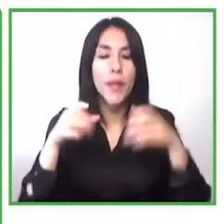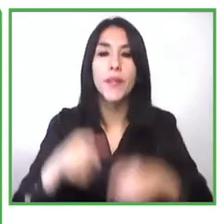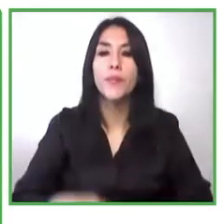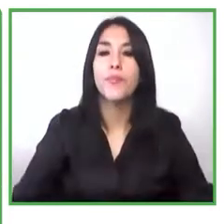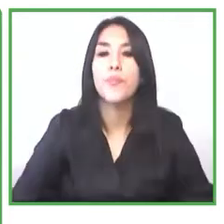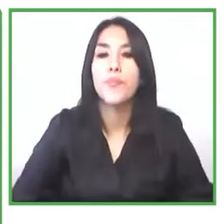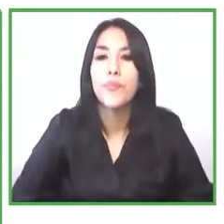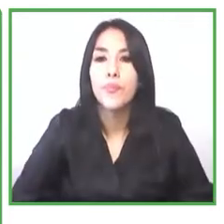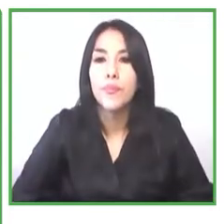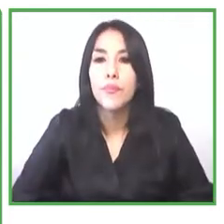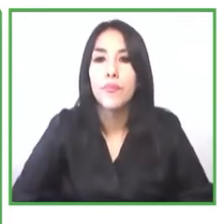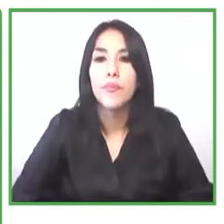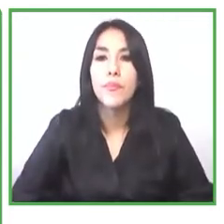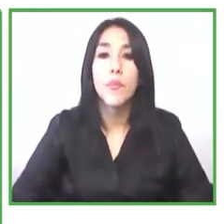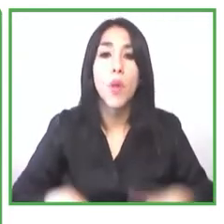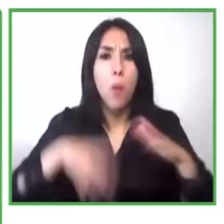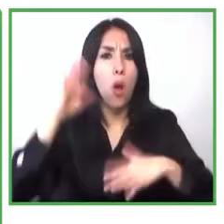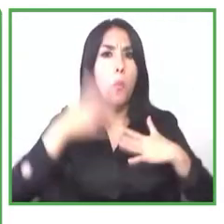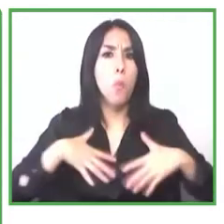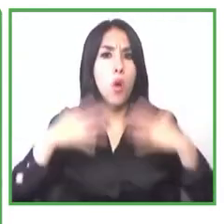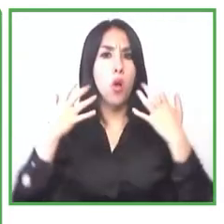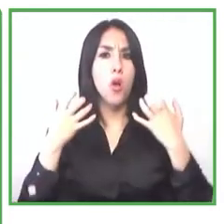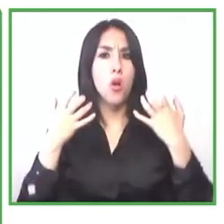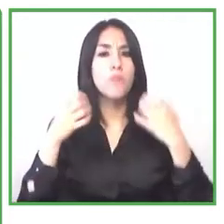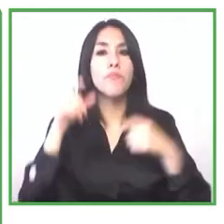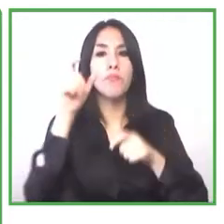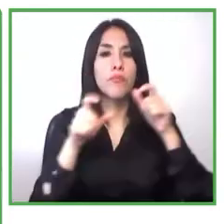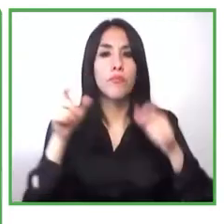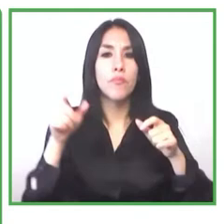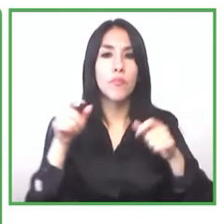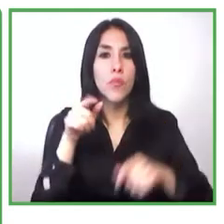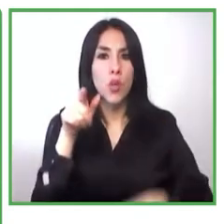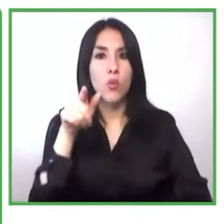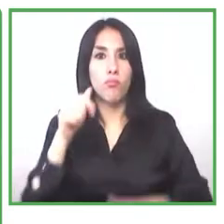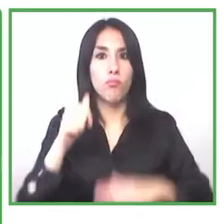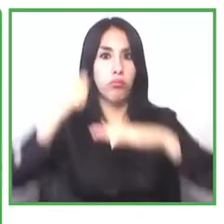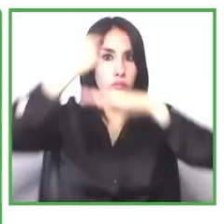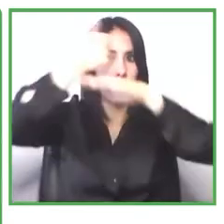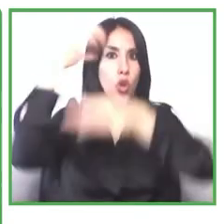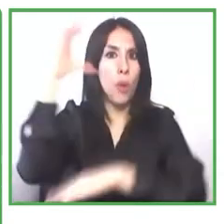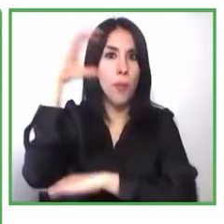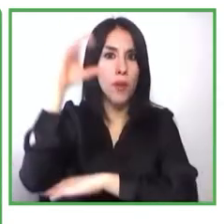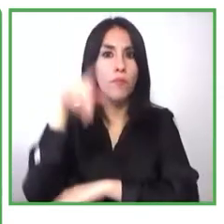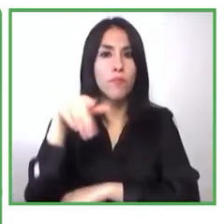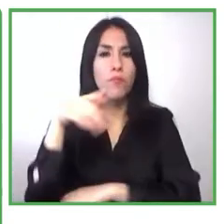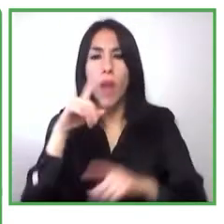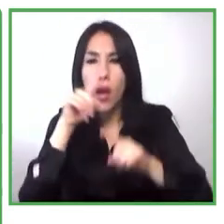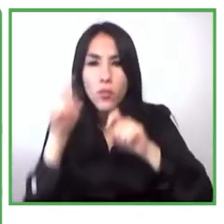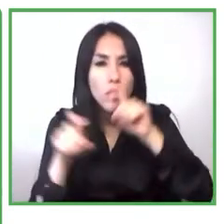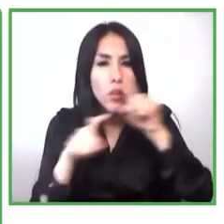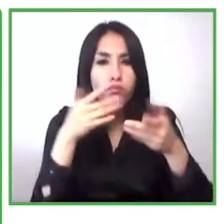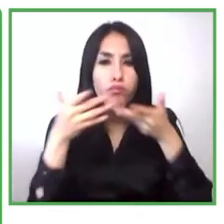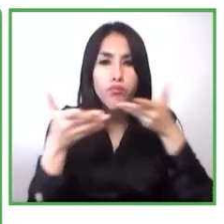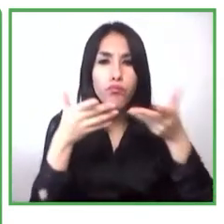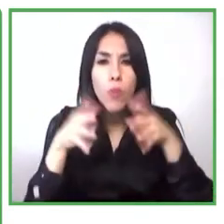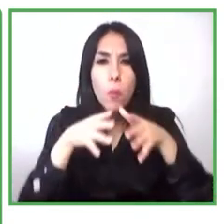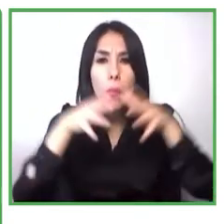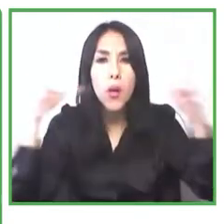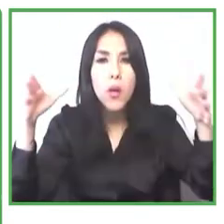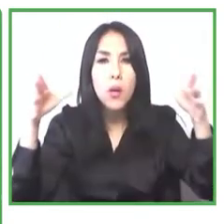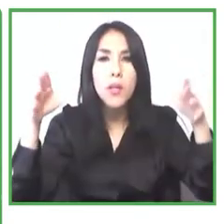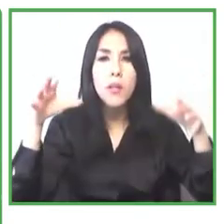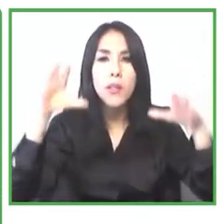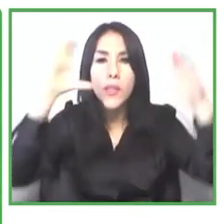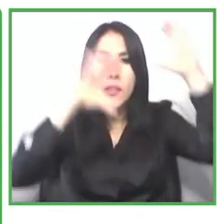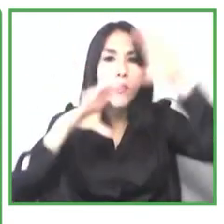consultamos con los grandes buscadores de empleo cuáles son ese tipo de habilidades que más buscan las personas hoy